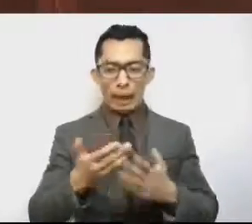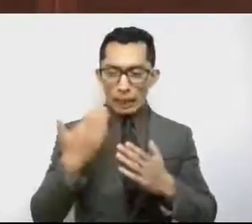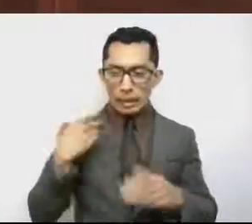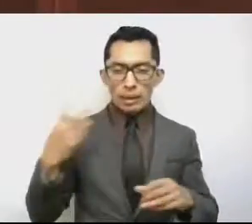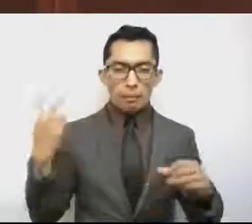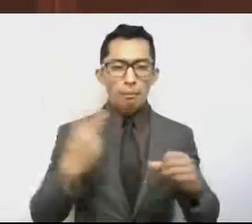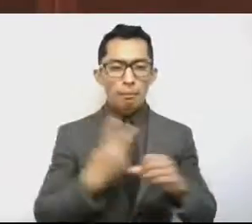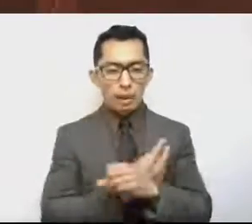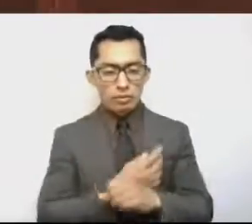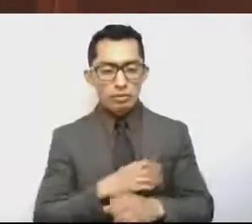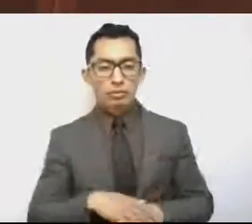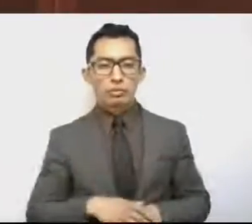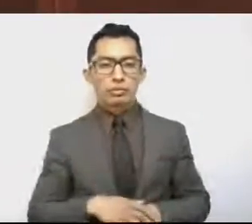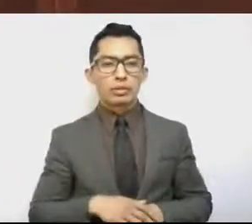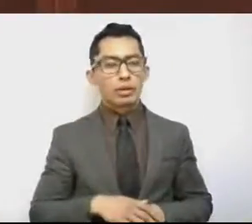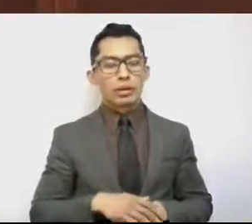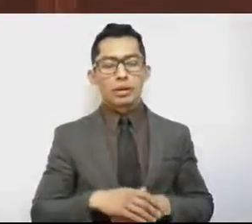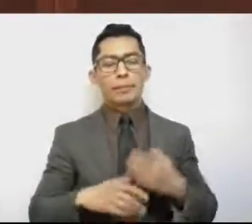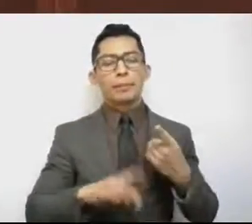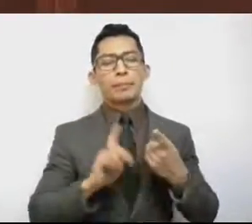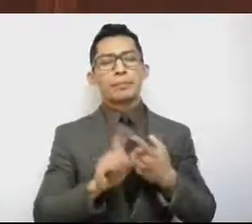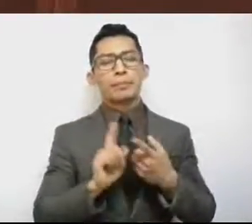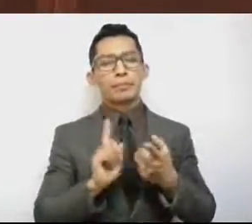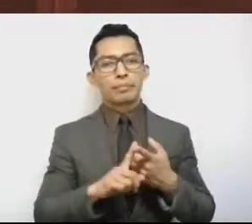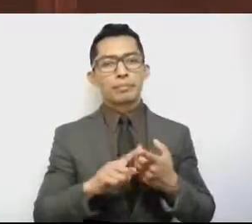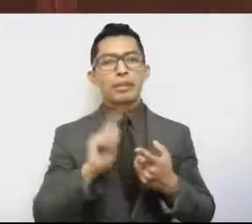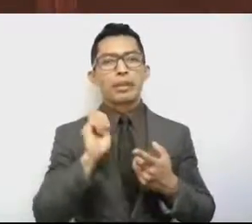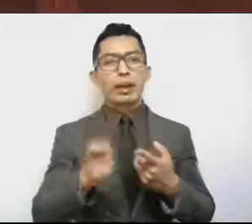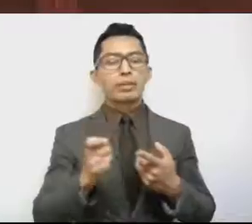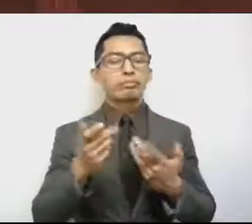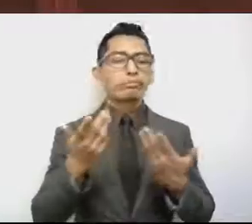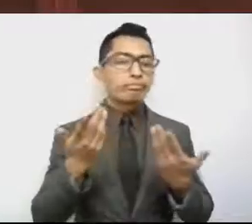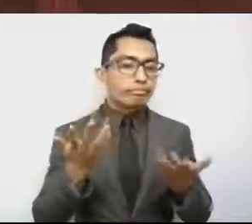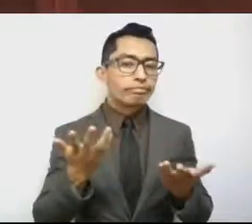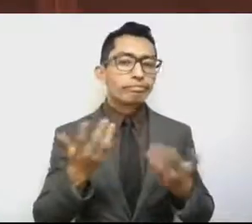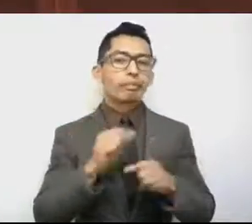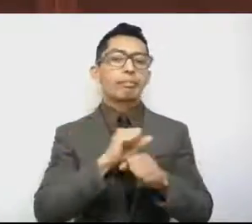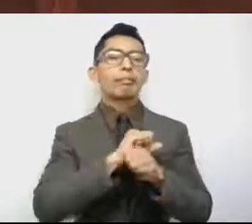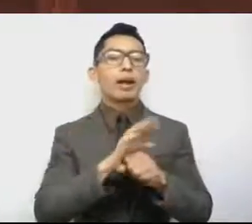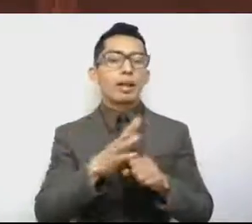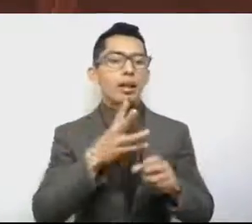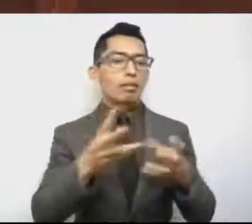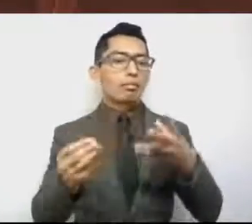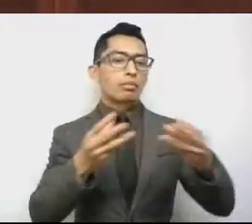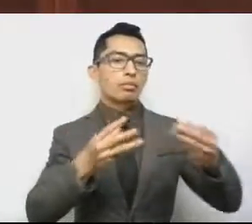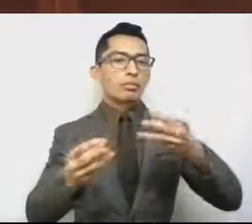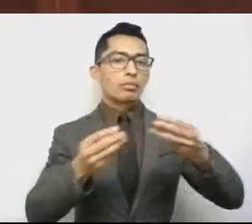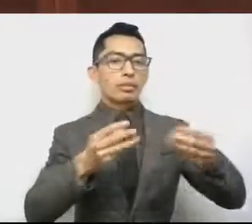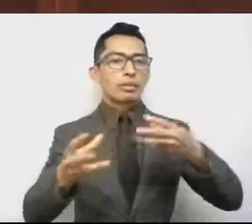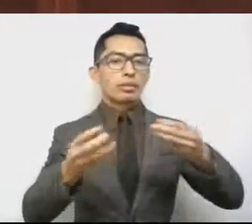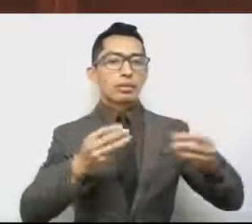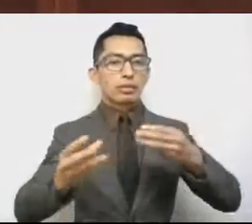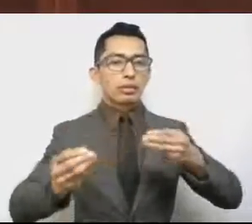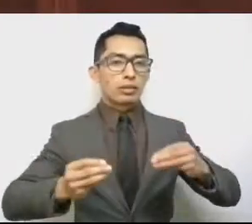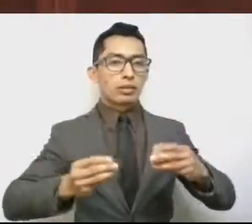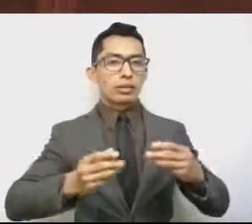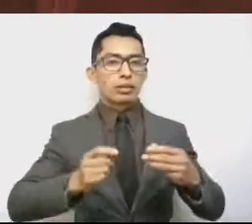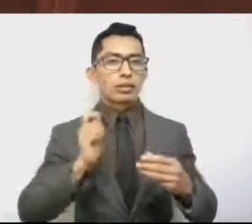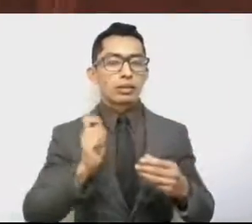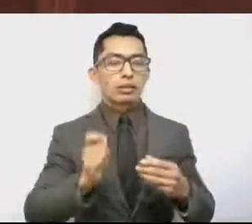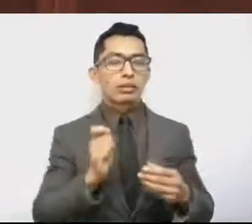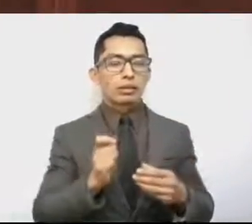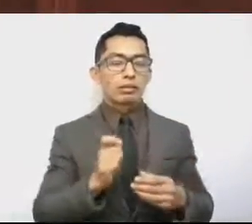El primero fue la pandemia, con las situaciones más